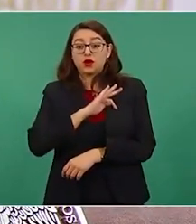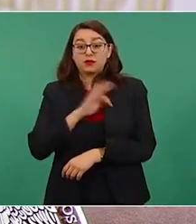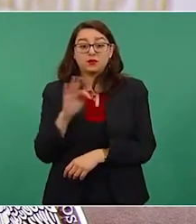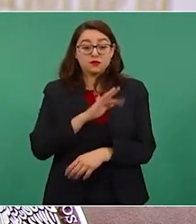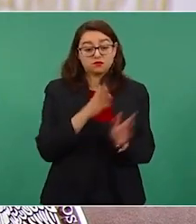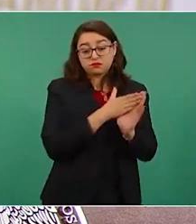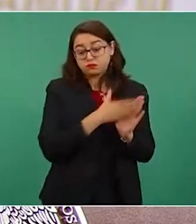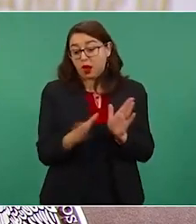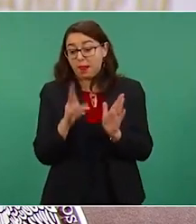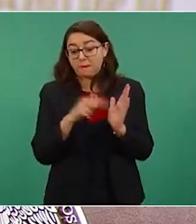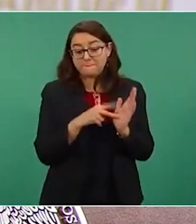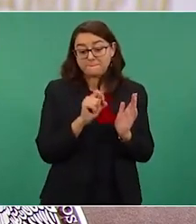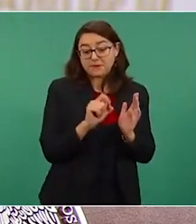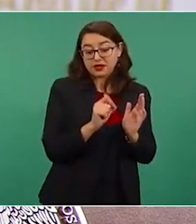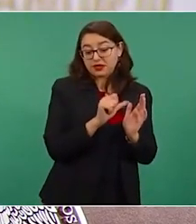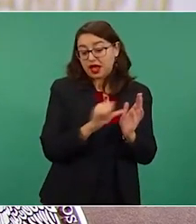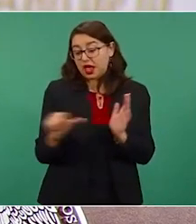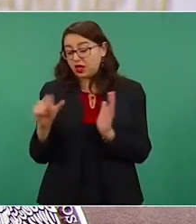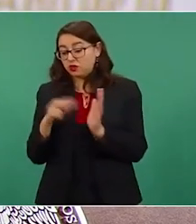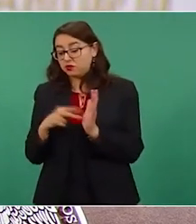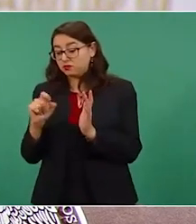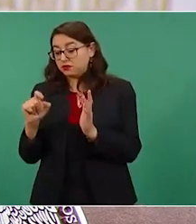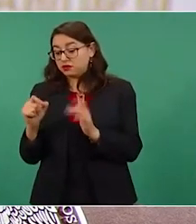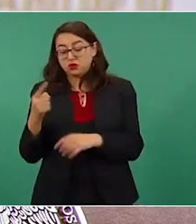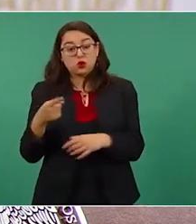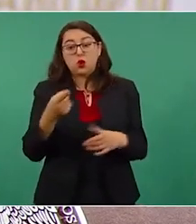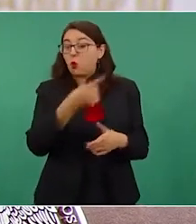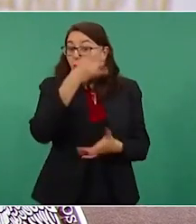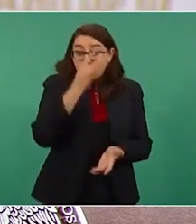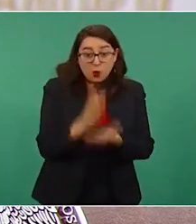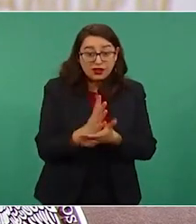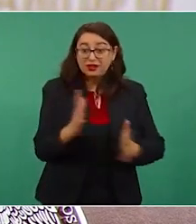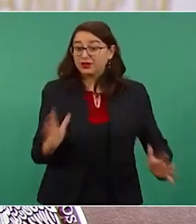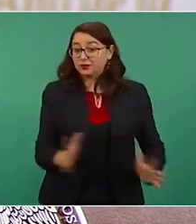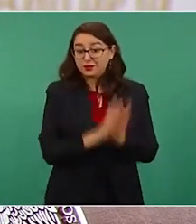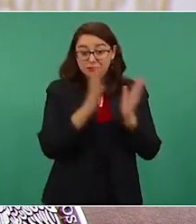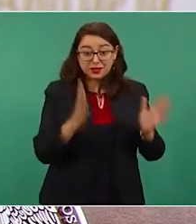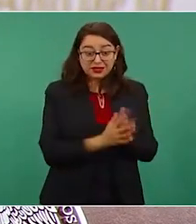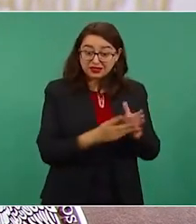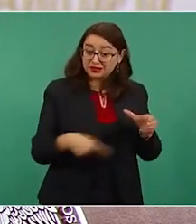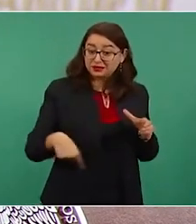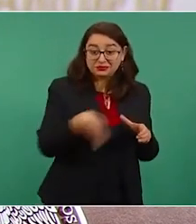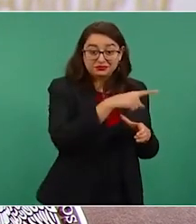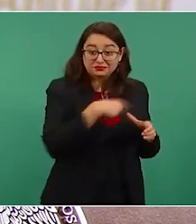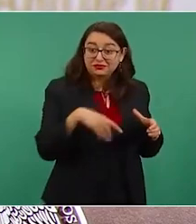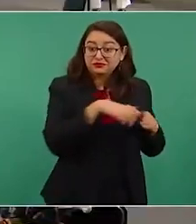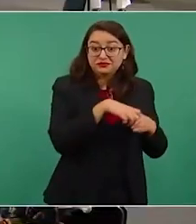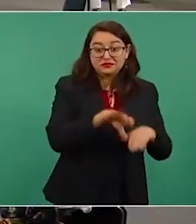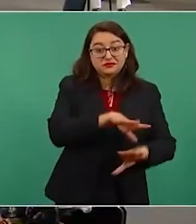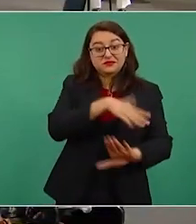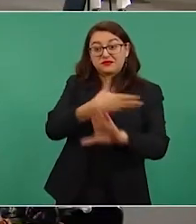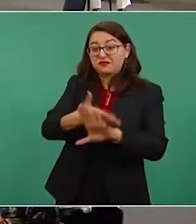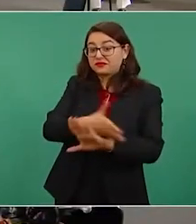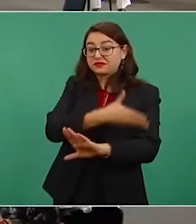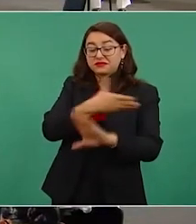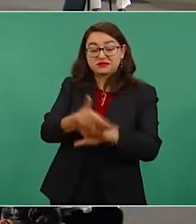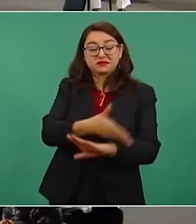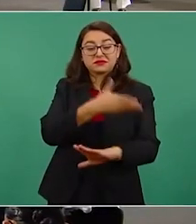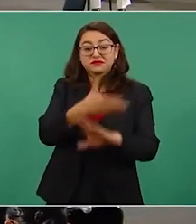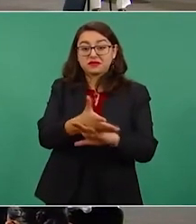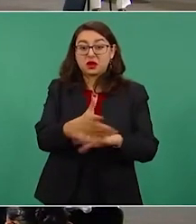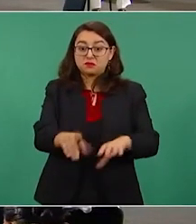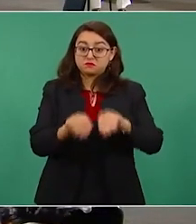y personajes que militan contra López Obrador. Quienes han difundido este informe son medios y periodistas y